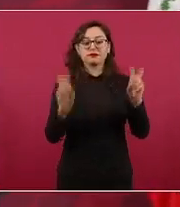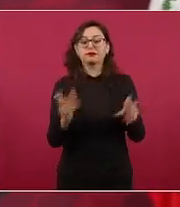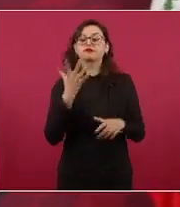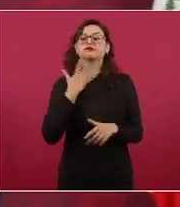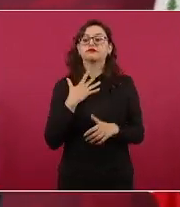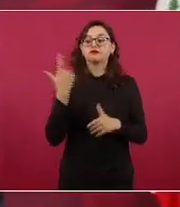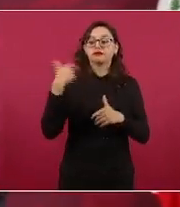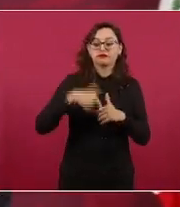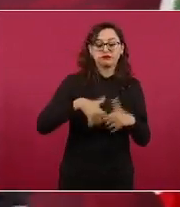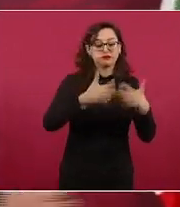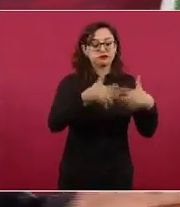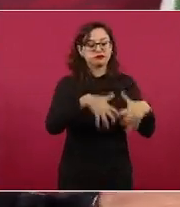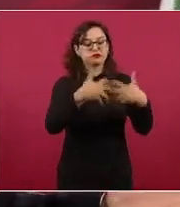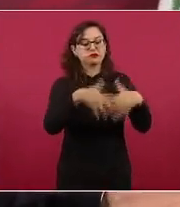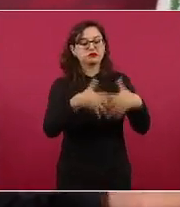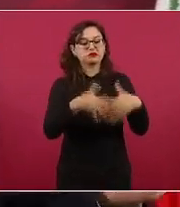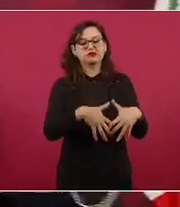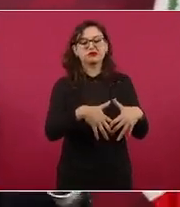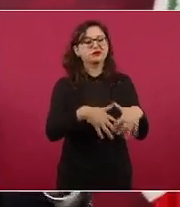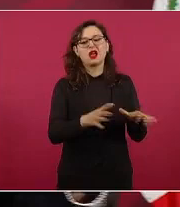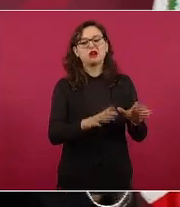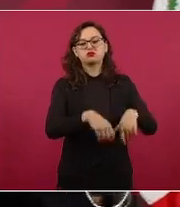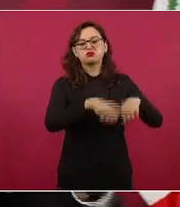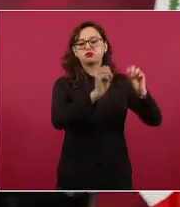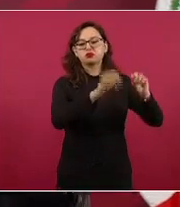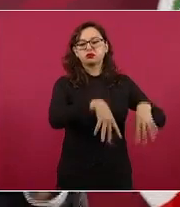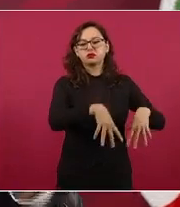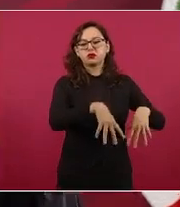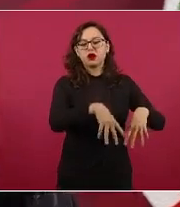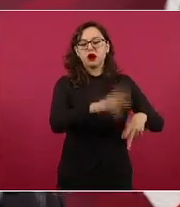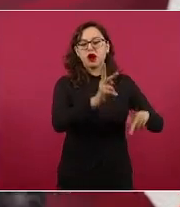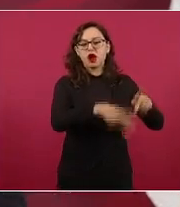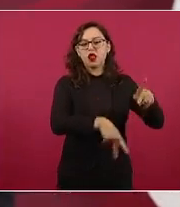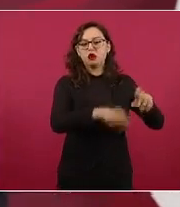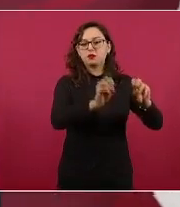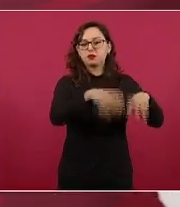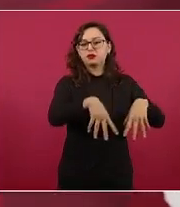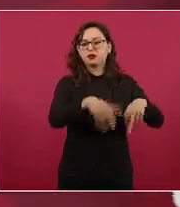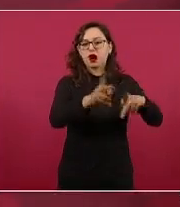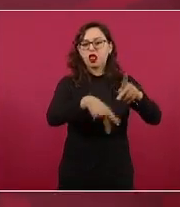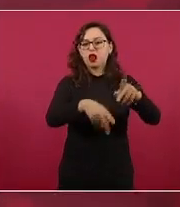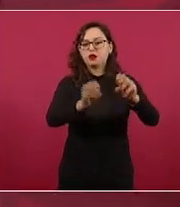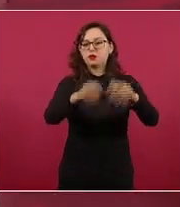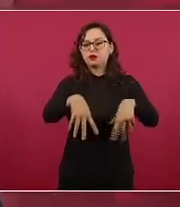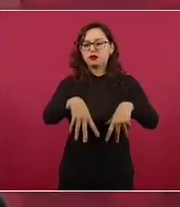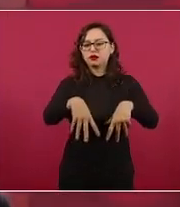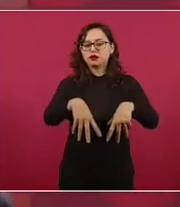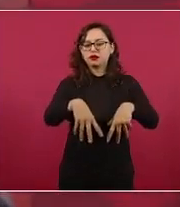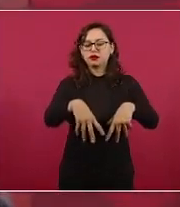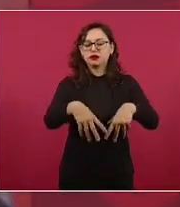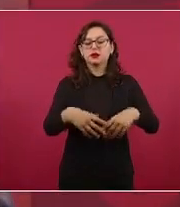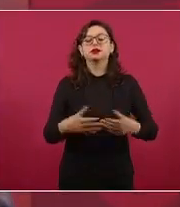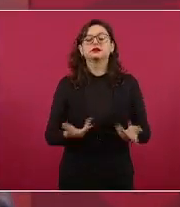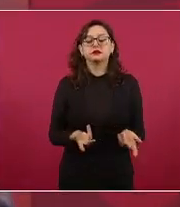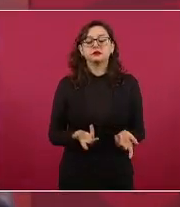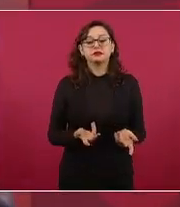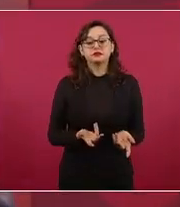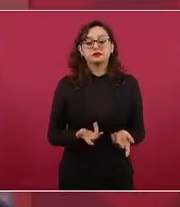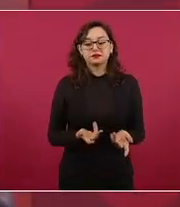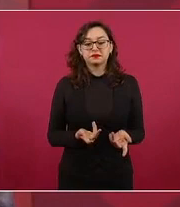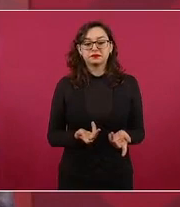cuando terminó o estaba en su apogeo la